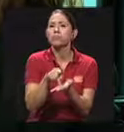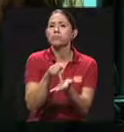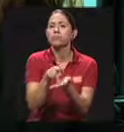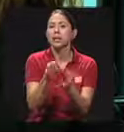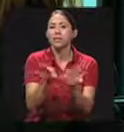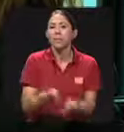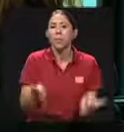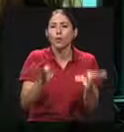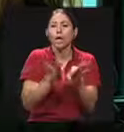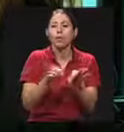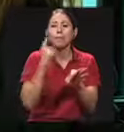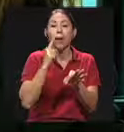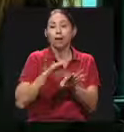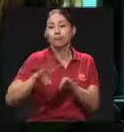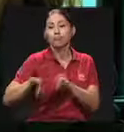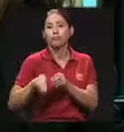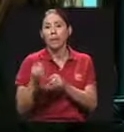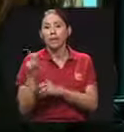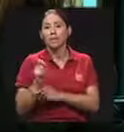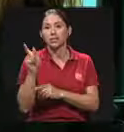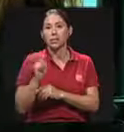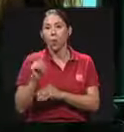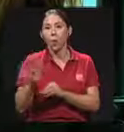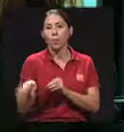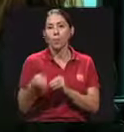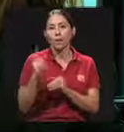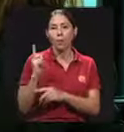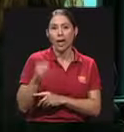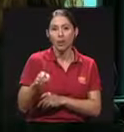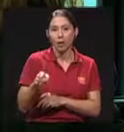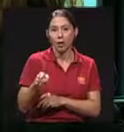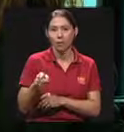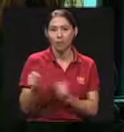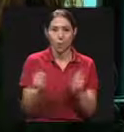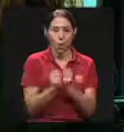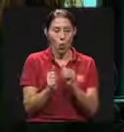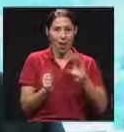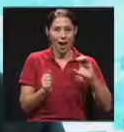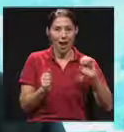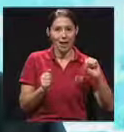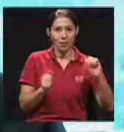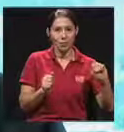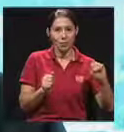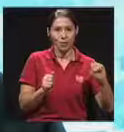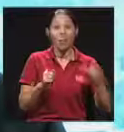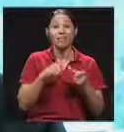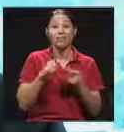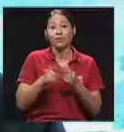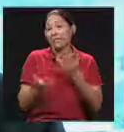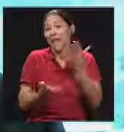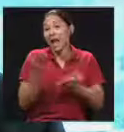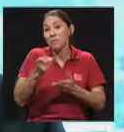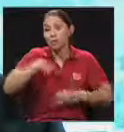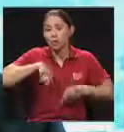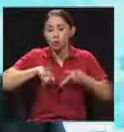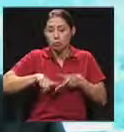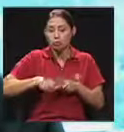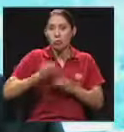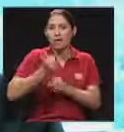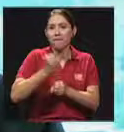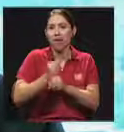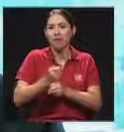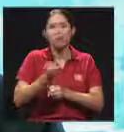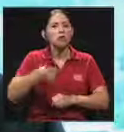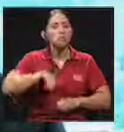formando la pensión complementaria obligatoria, que se recauda junto con la caja del seguro social. Entonces quizá al principio de nuestras vidas